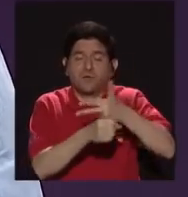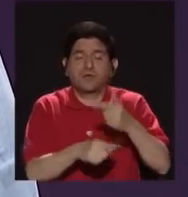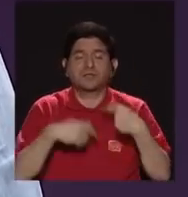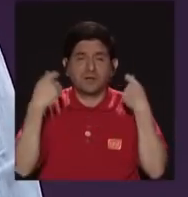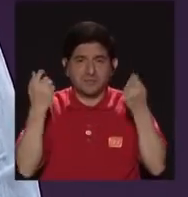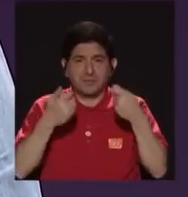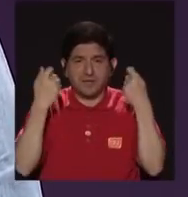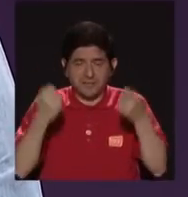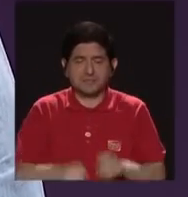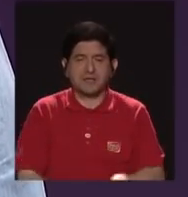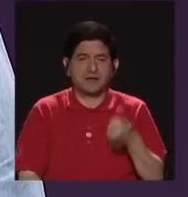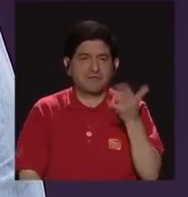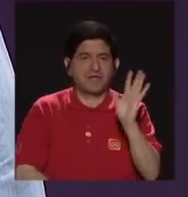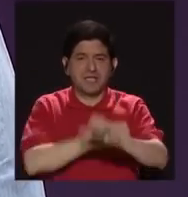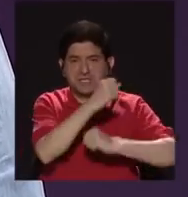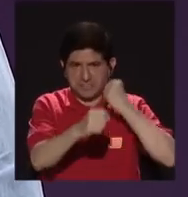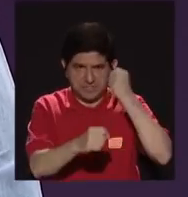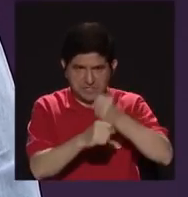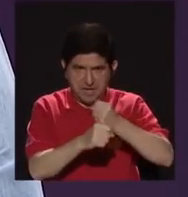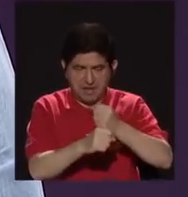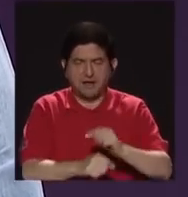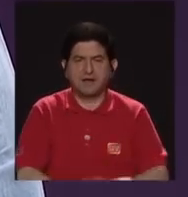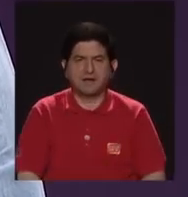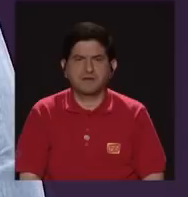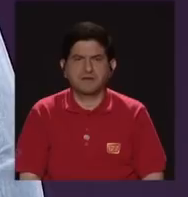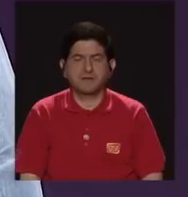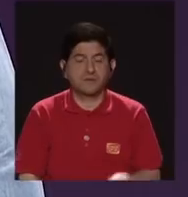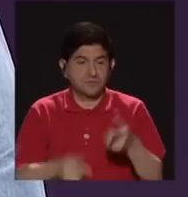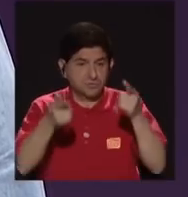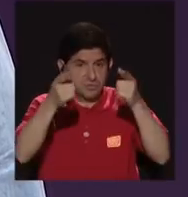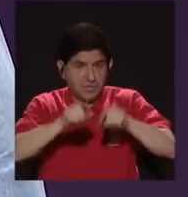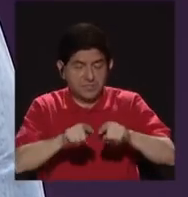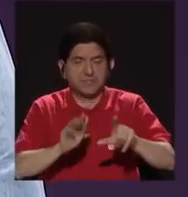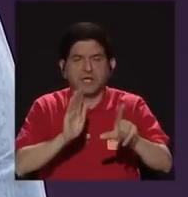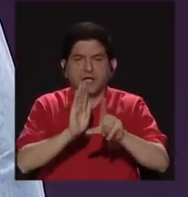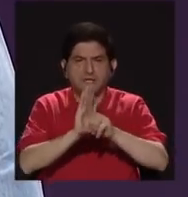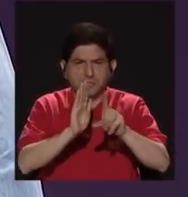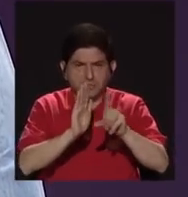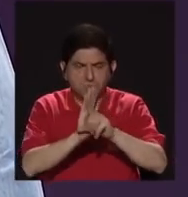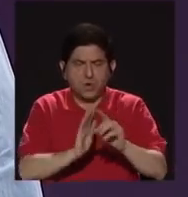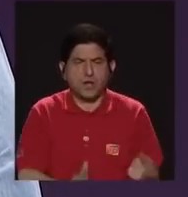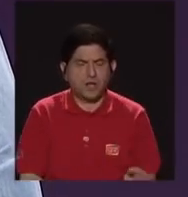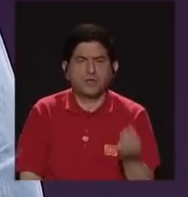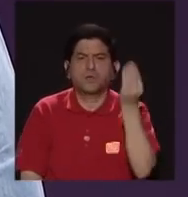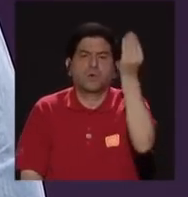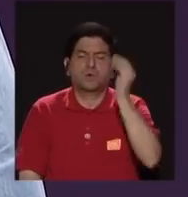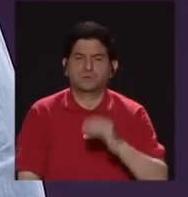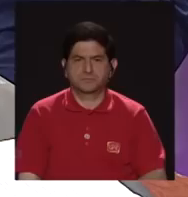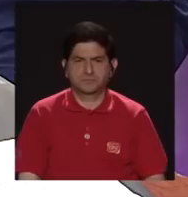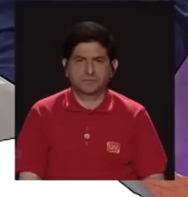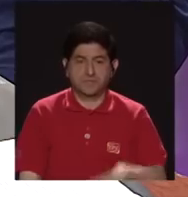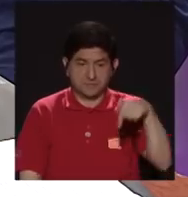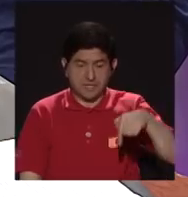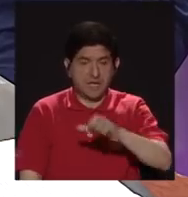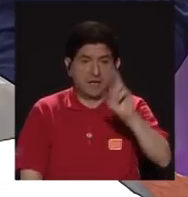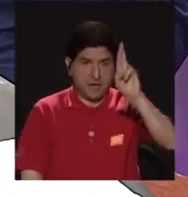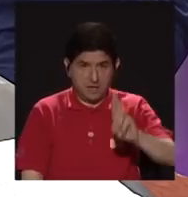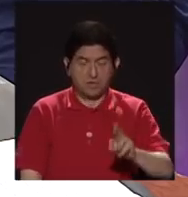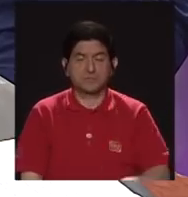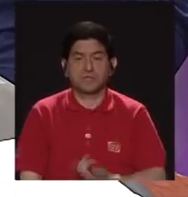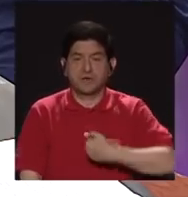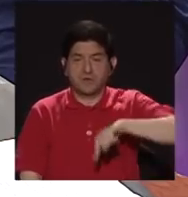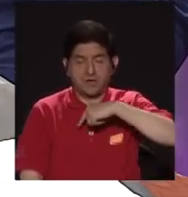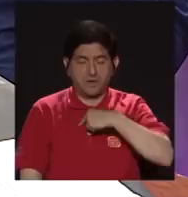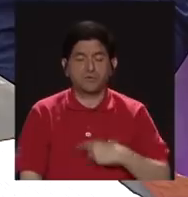celebrando los 15 años de la ley de la juventud, ¿verdad? Como aquí en Costa Rica, te estamos